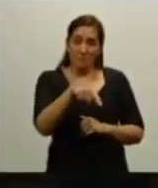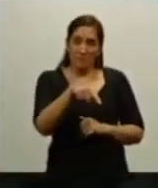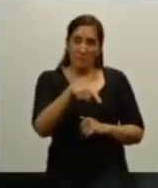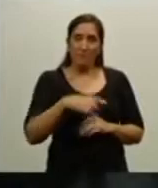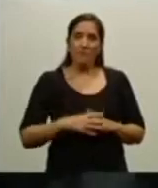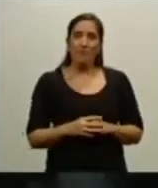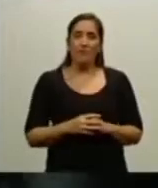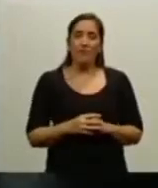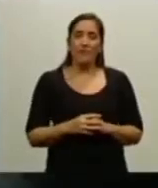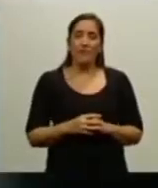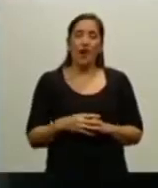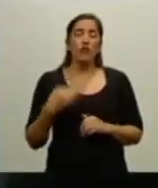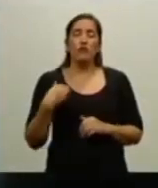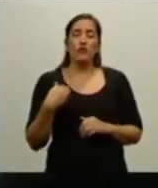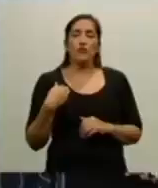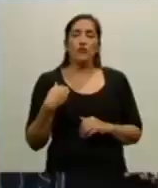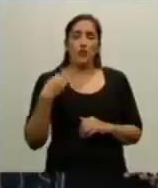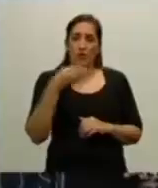Ahí yo no fui,